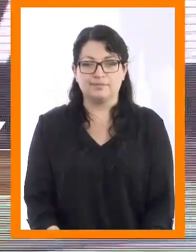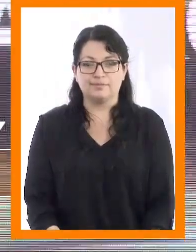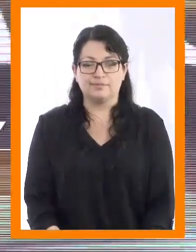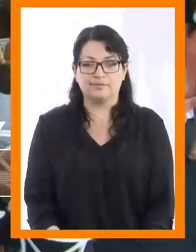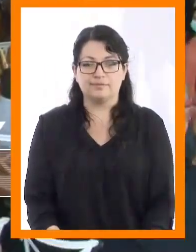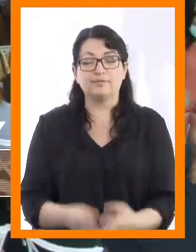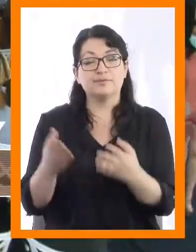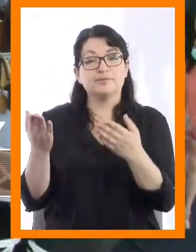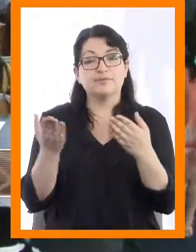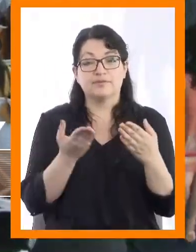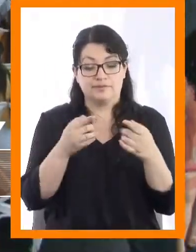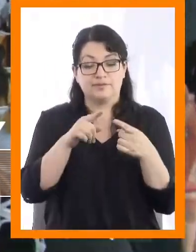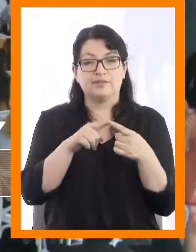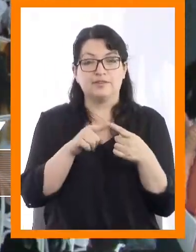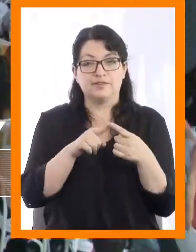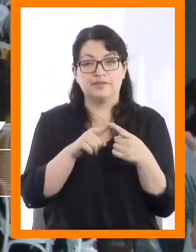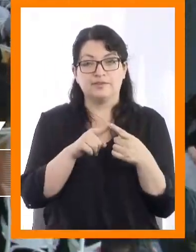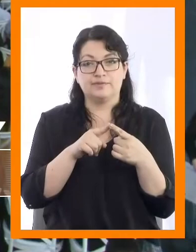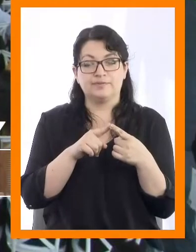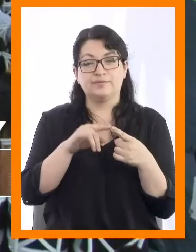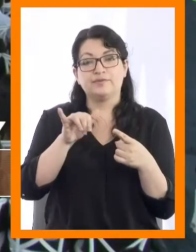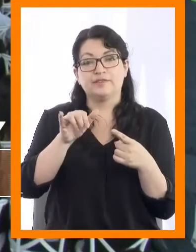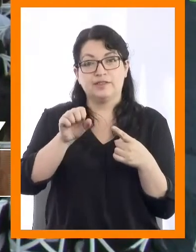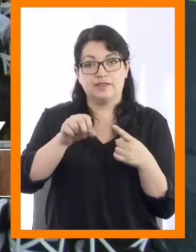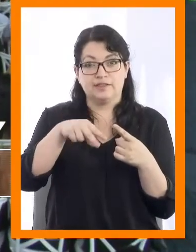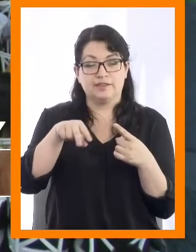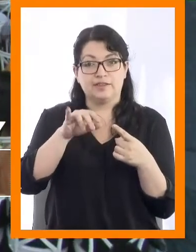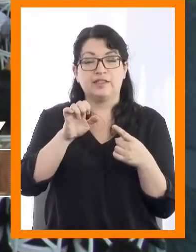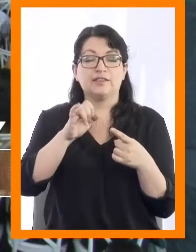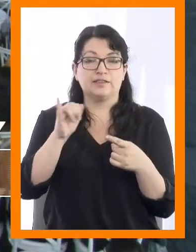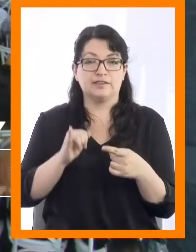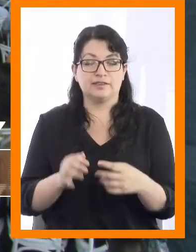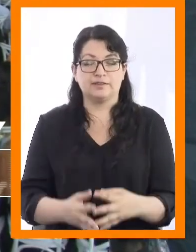Rodolfo Iñaki Yañez Riobó.